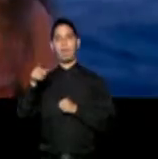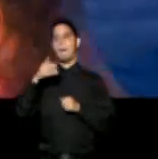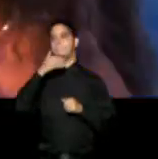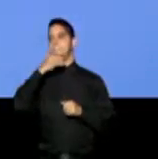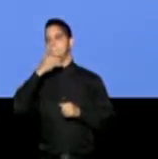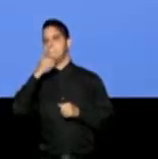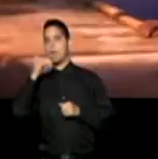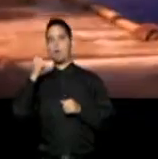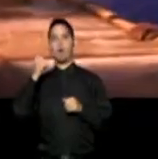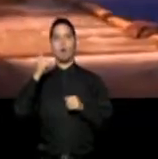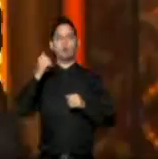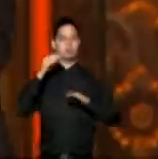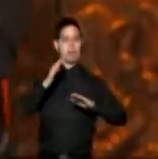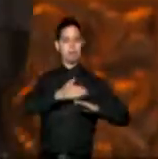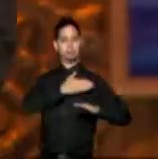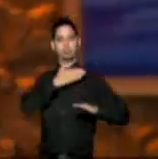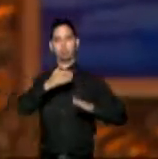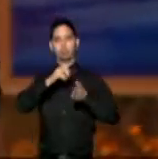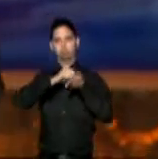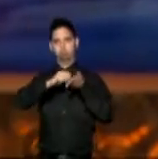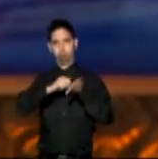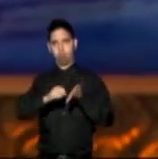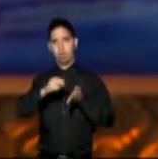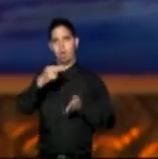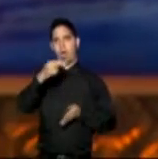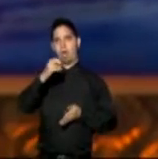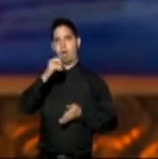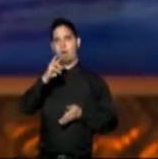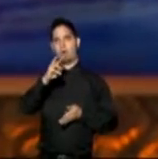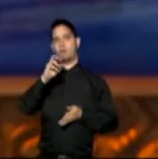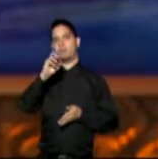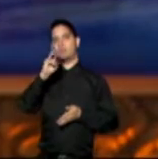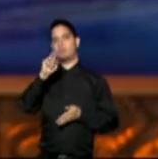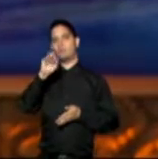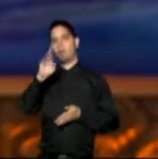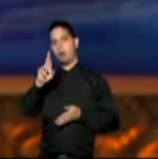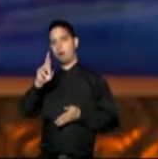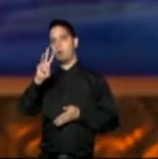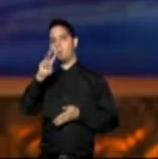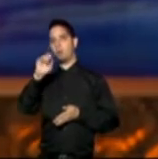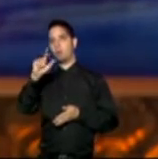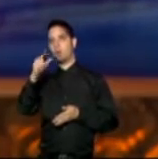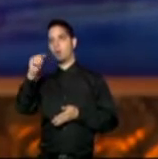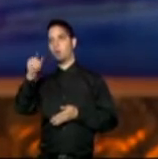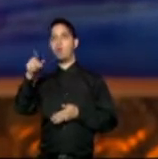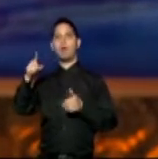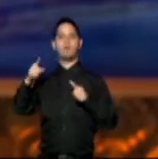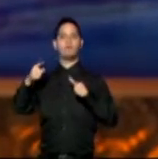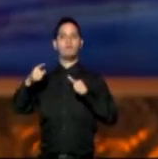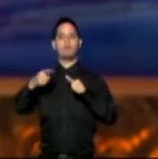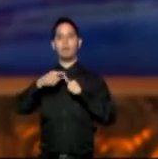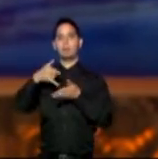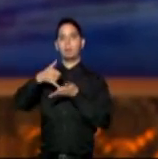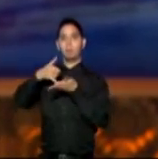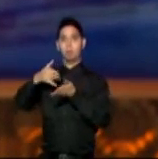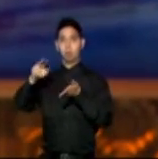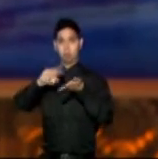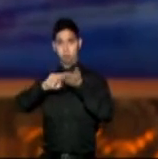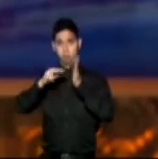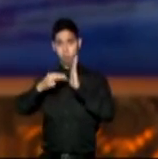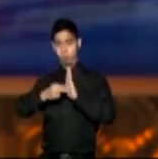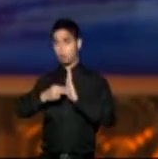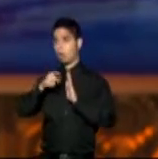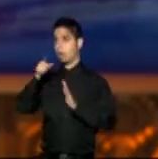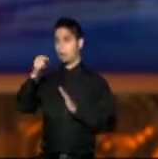el tema How Far You Go de la película animada Moana. Se trata de su primera nominación y de ganar podría unirse al grupo